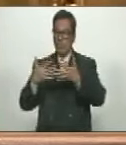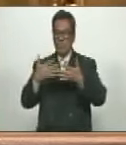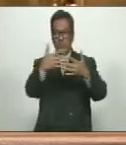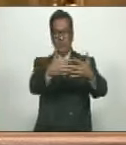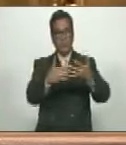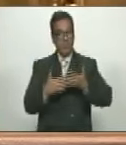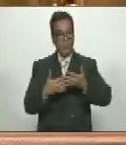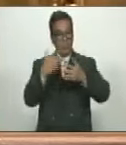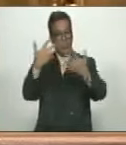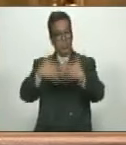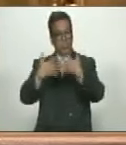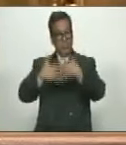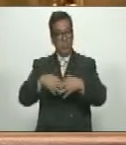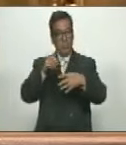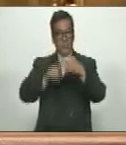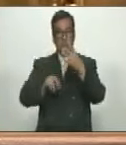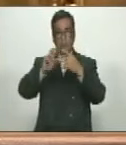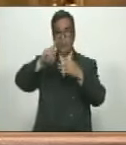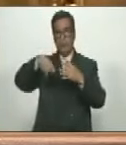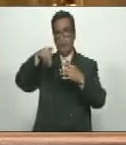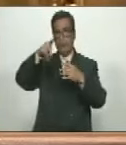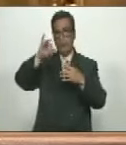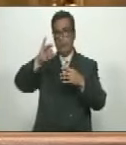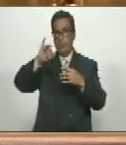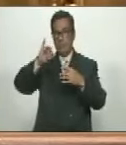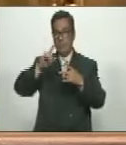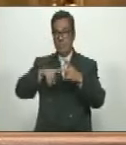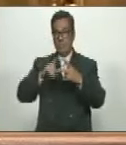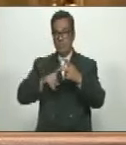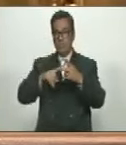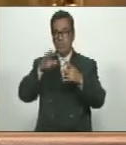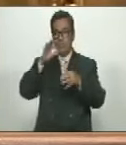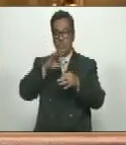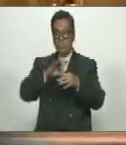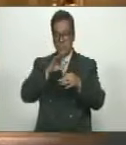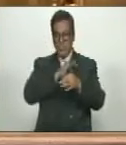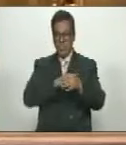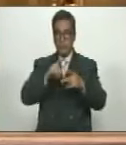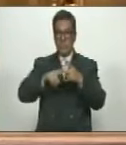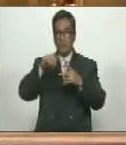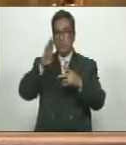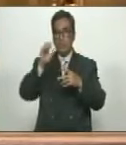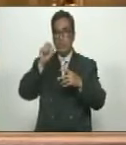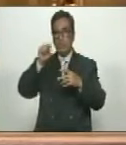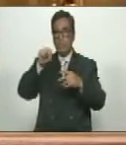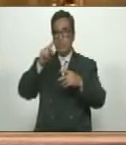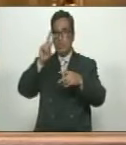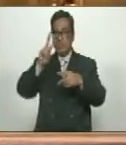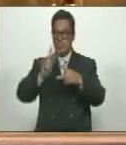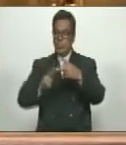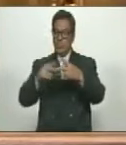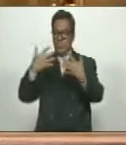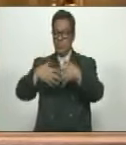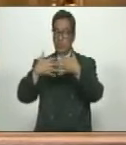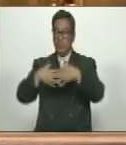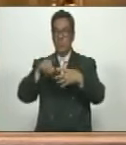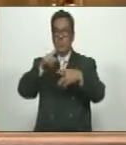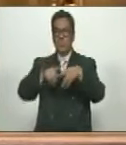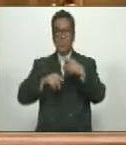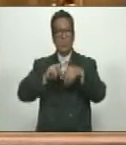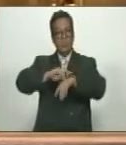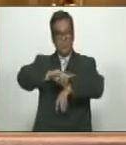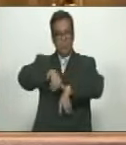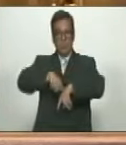referentes a las empresas mixtas Petroindependiente, Sociedad Anónima y PetroBoscán, Sociedad Anónima, relacionado a la solicitud de